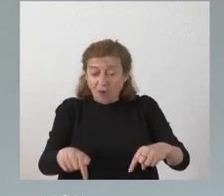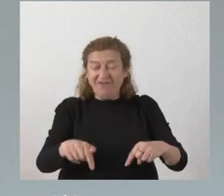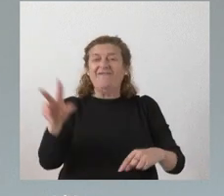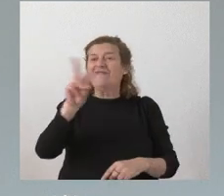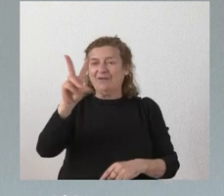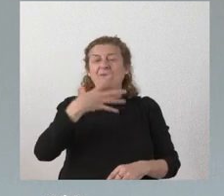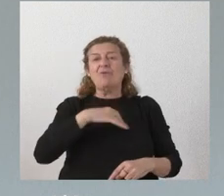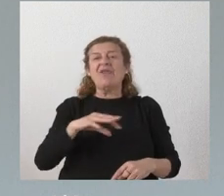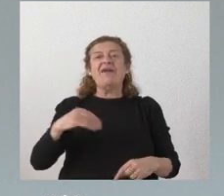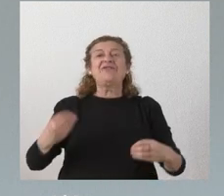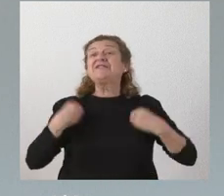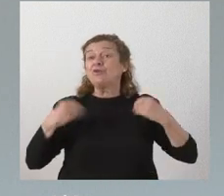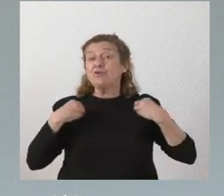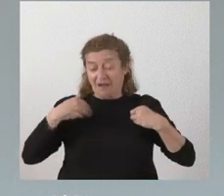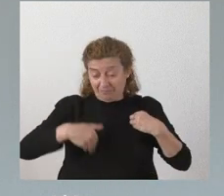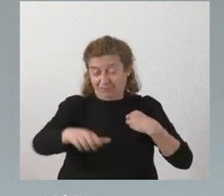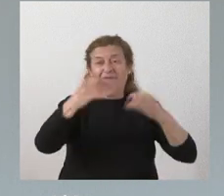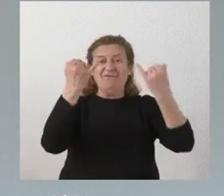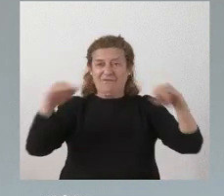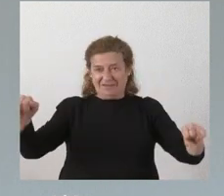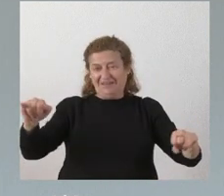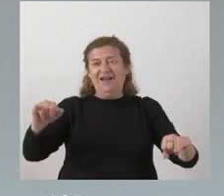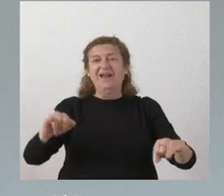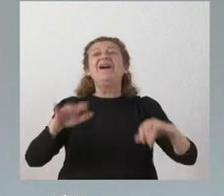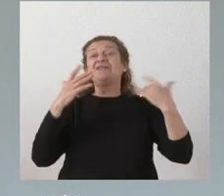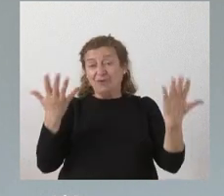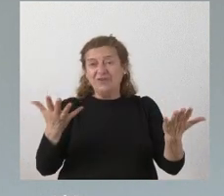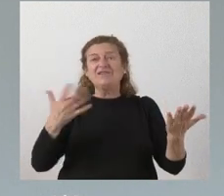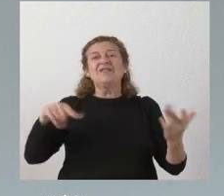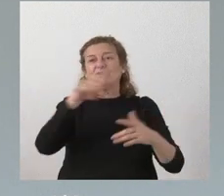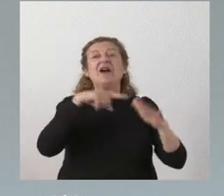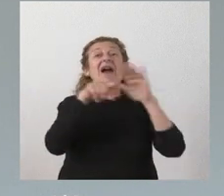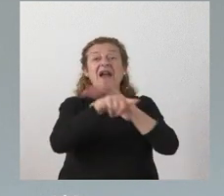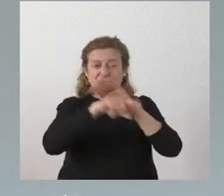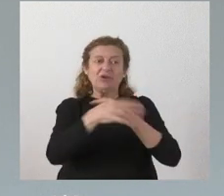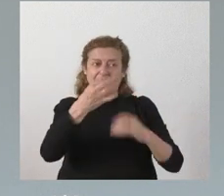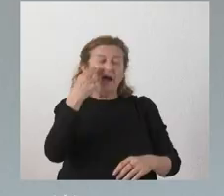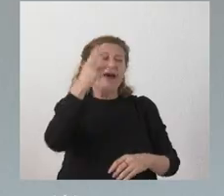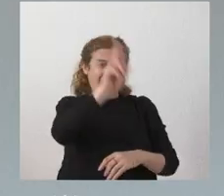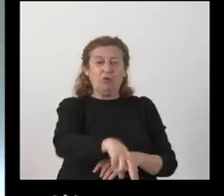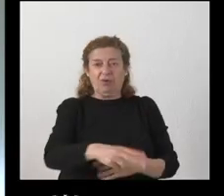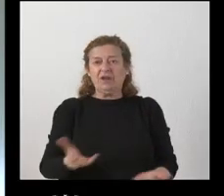pueda disfrutar de esa gala y por consiguiente a los gestores hay que reconocérselo